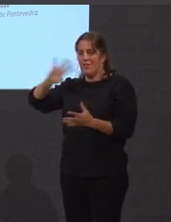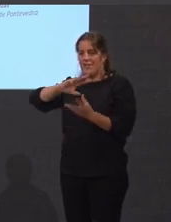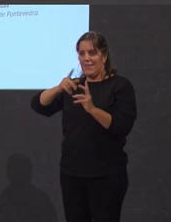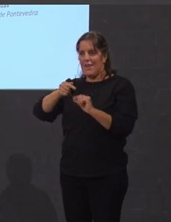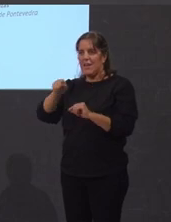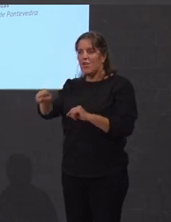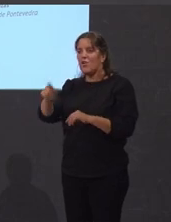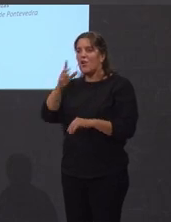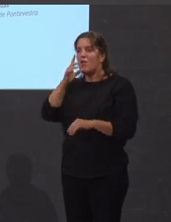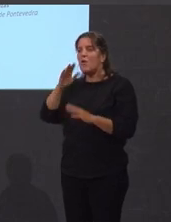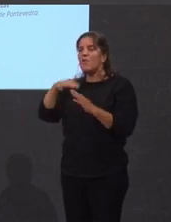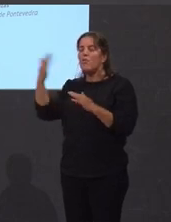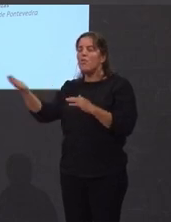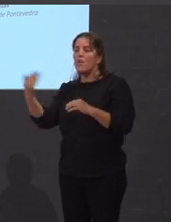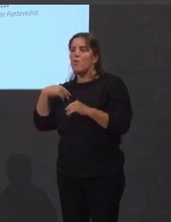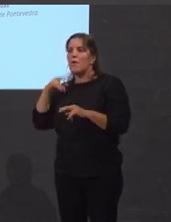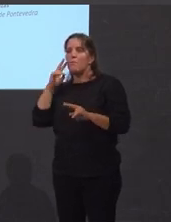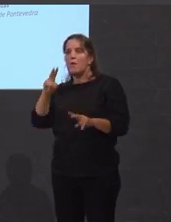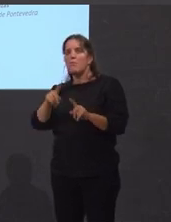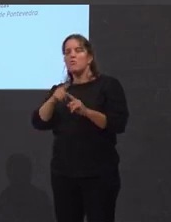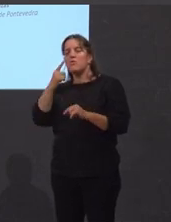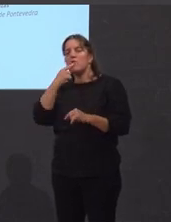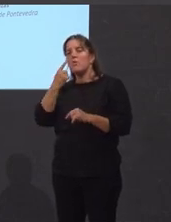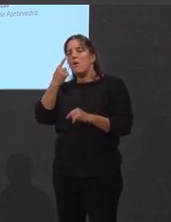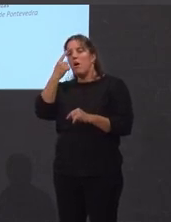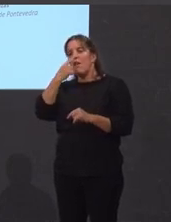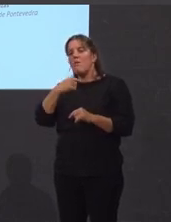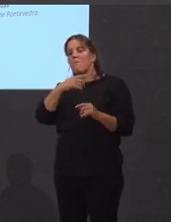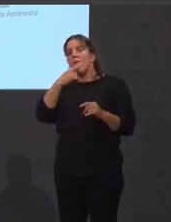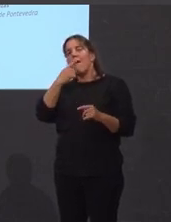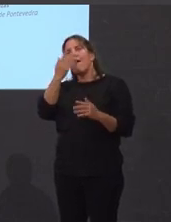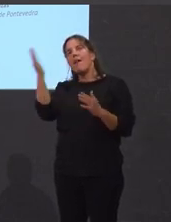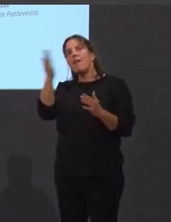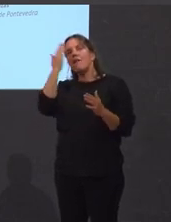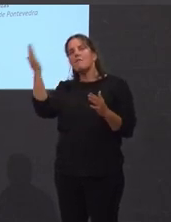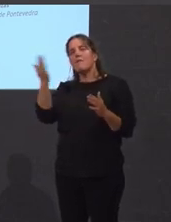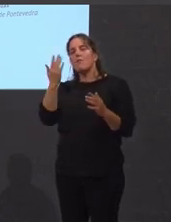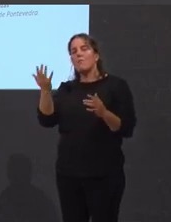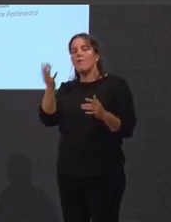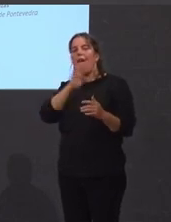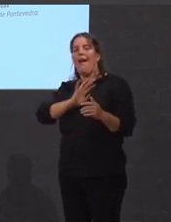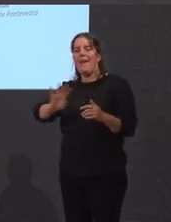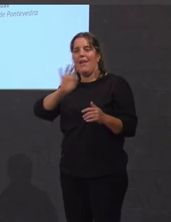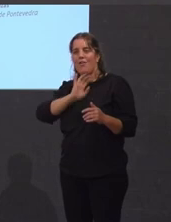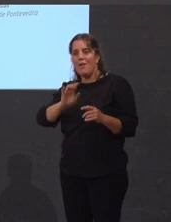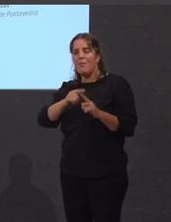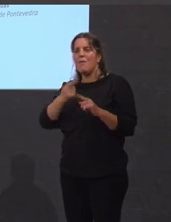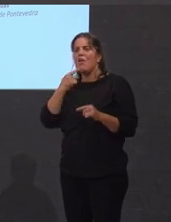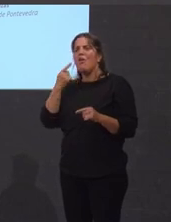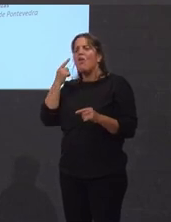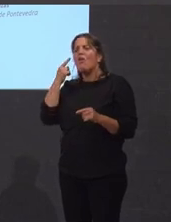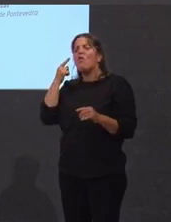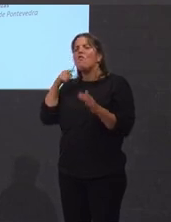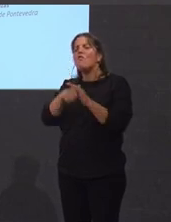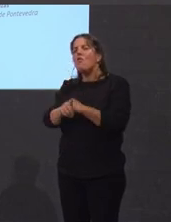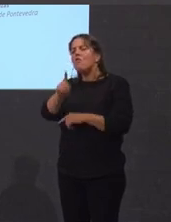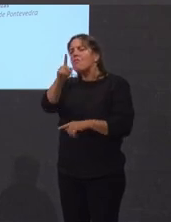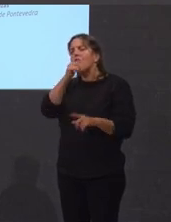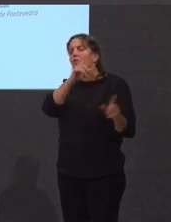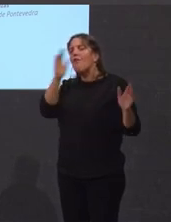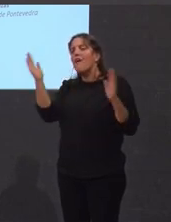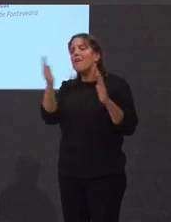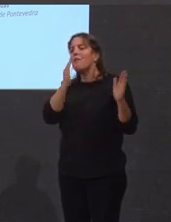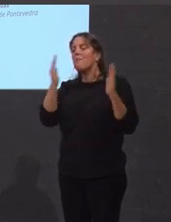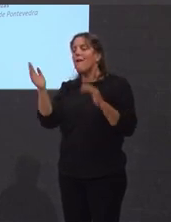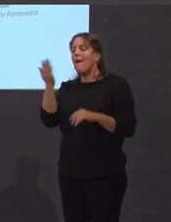dende fora, nos poden parecer imaxes, pois, un pouco anedóticas, pois, tiñan traselas todo un trasfondo moito